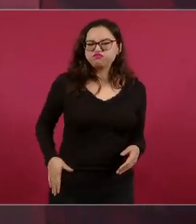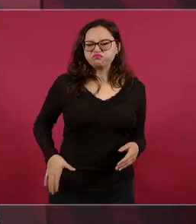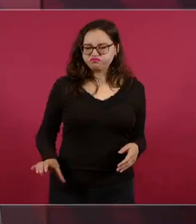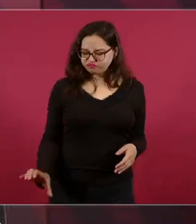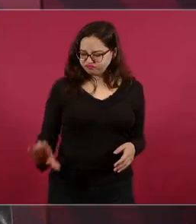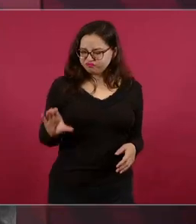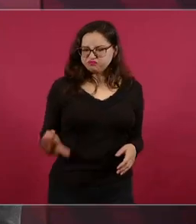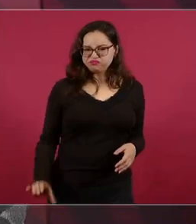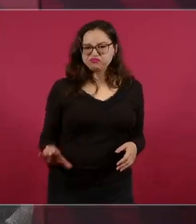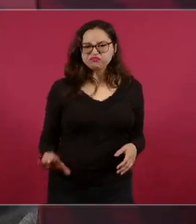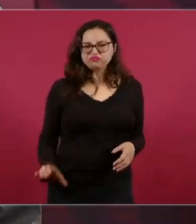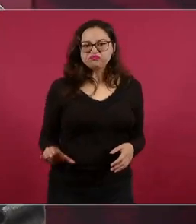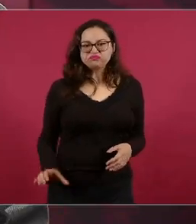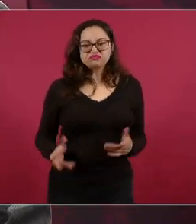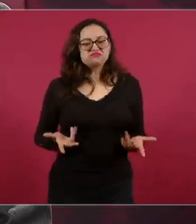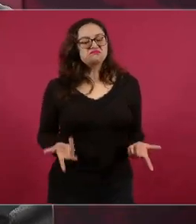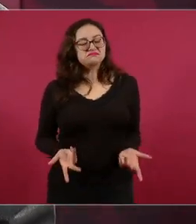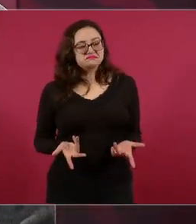o estos